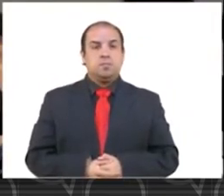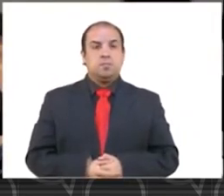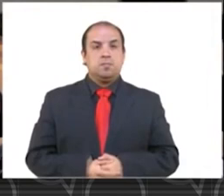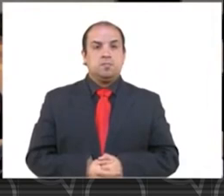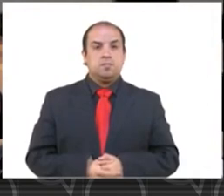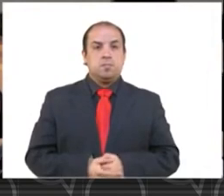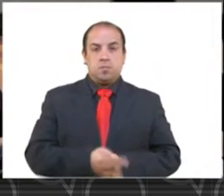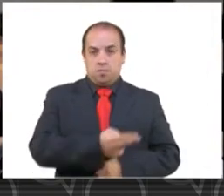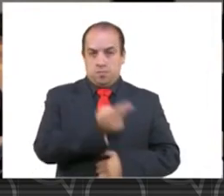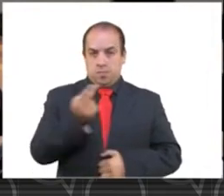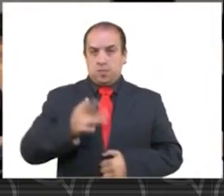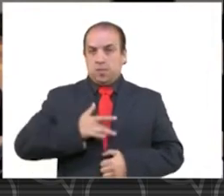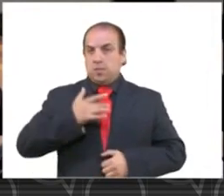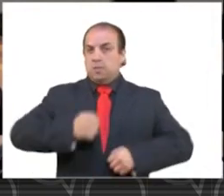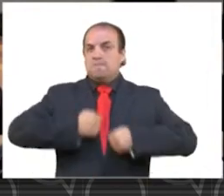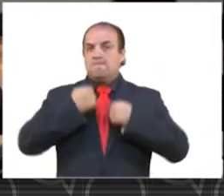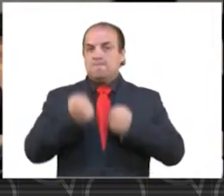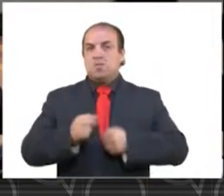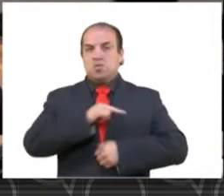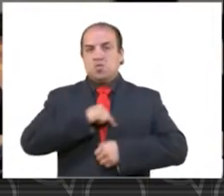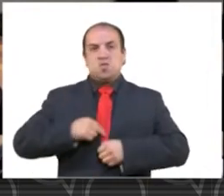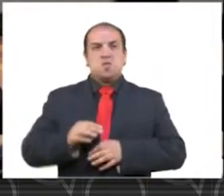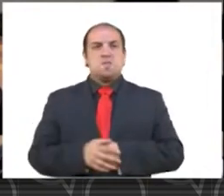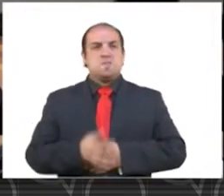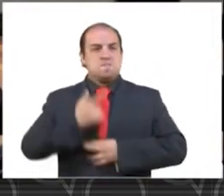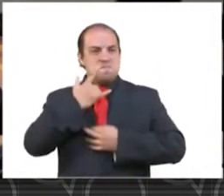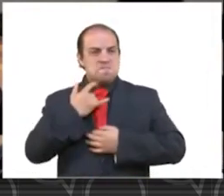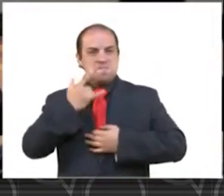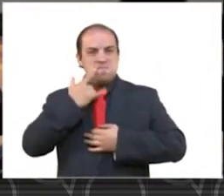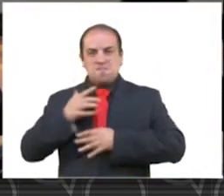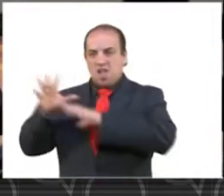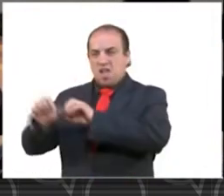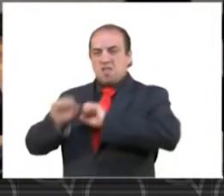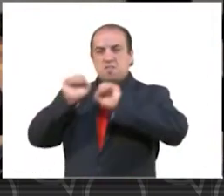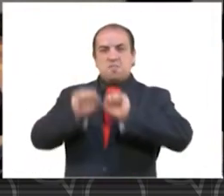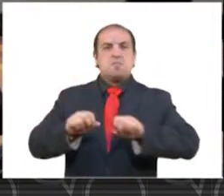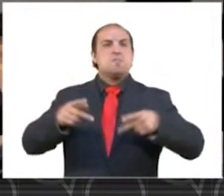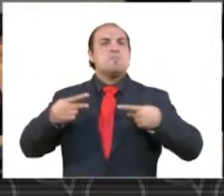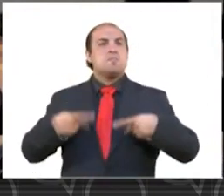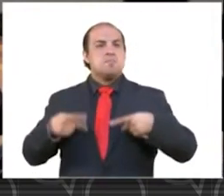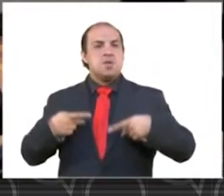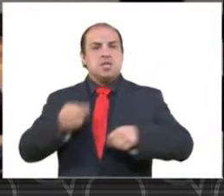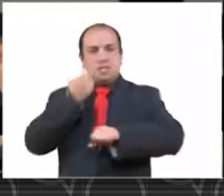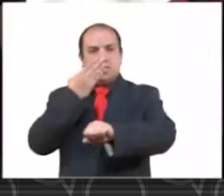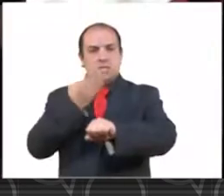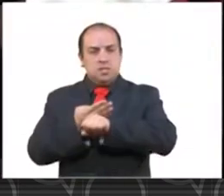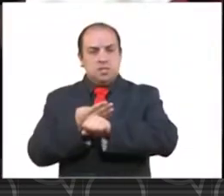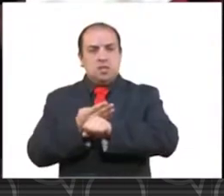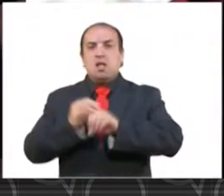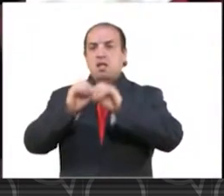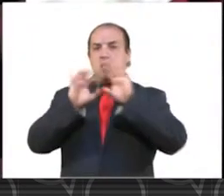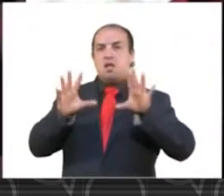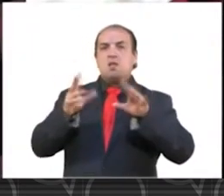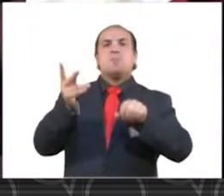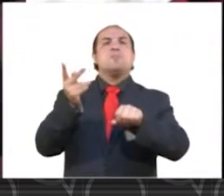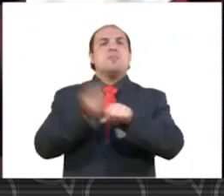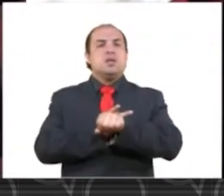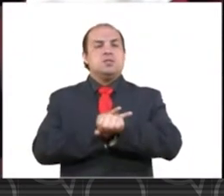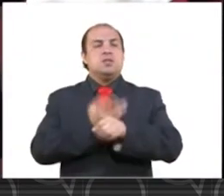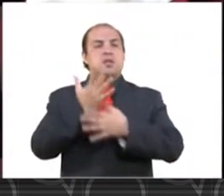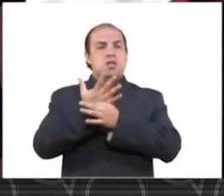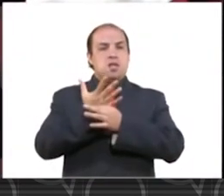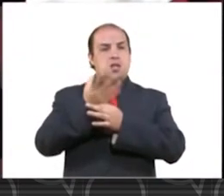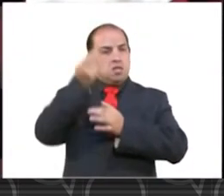Tengan la completa seguridad que no vamos a descansar hasta detener a los responsables y esclarecer estos hechos. Como ya lo mencionó la doctora